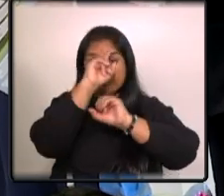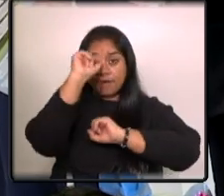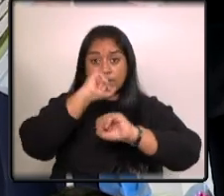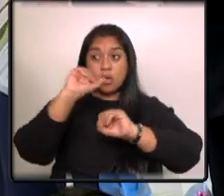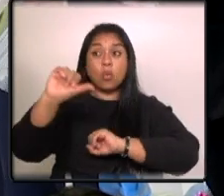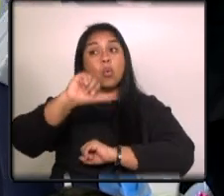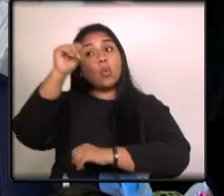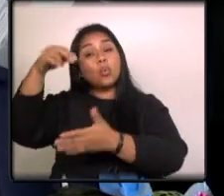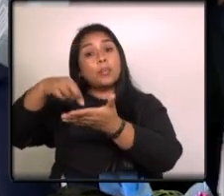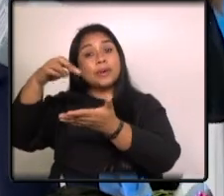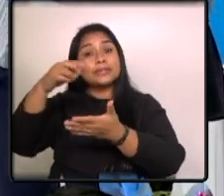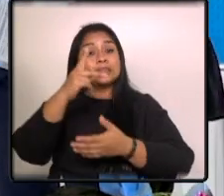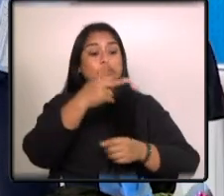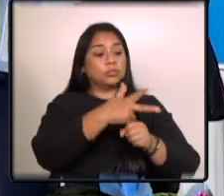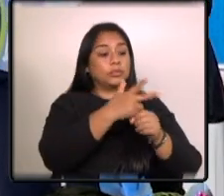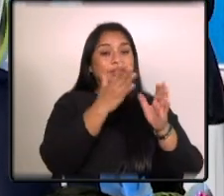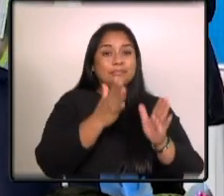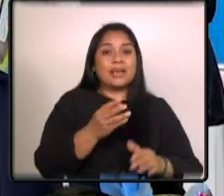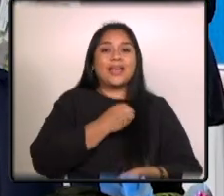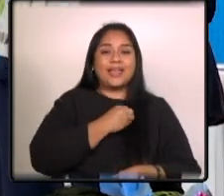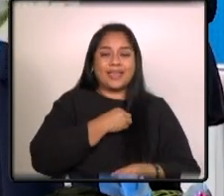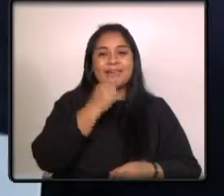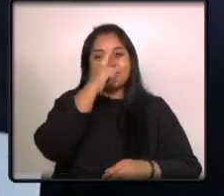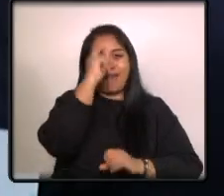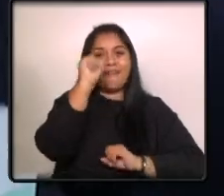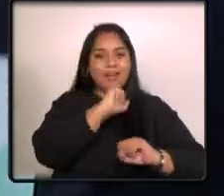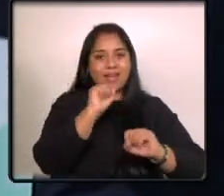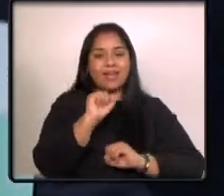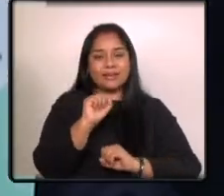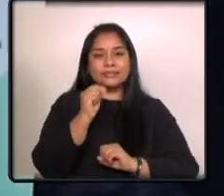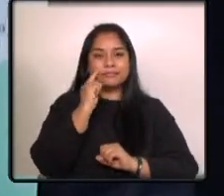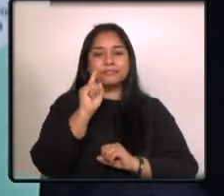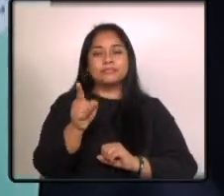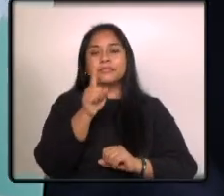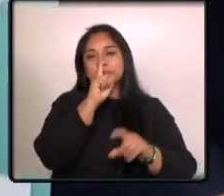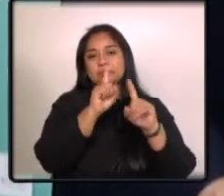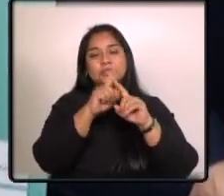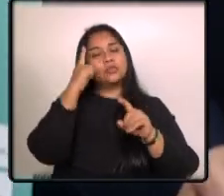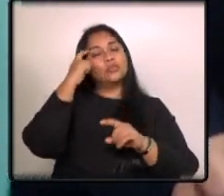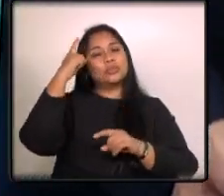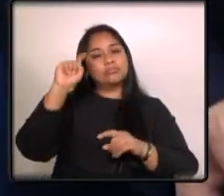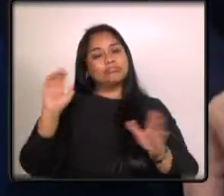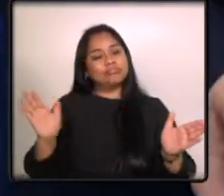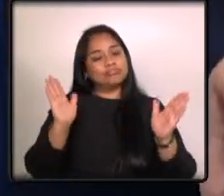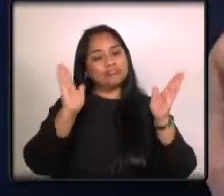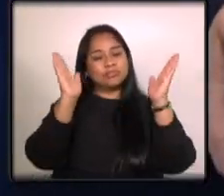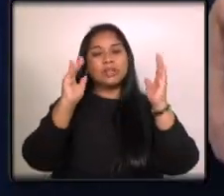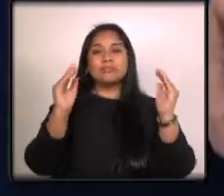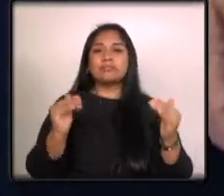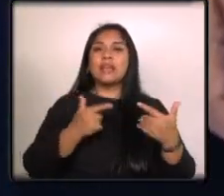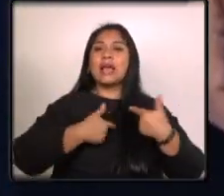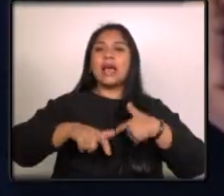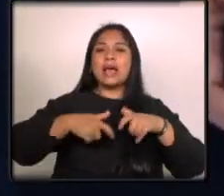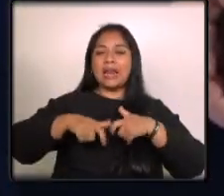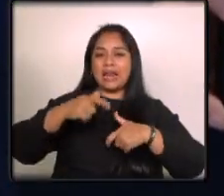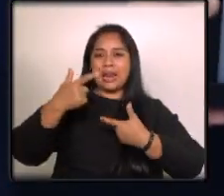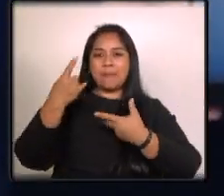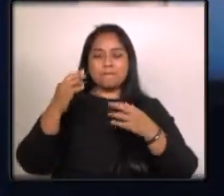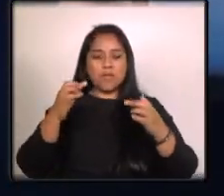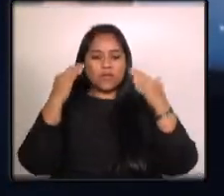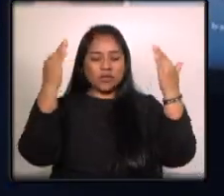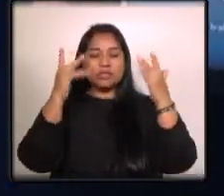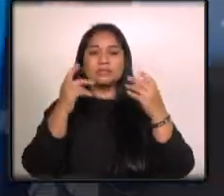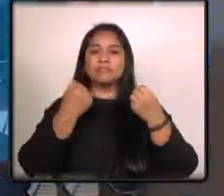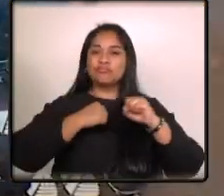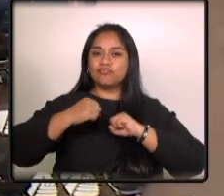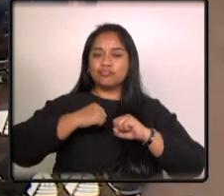el exterior y los guatemaltecos en búsqueda de oportunidades laborales con el sueño de avanzar en su carrera profesional y desarrollarse